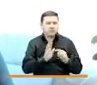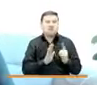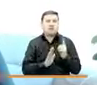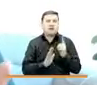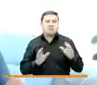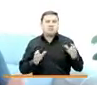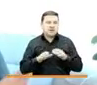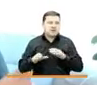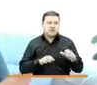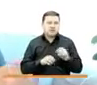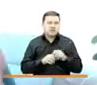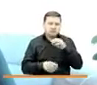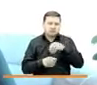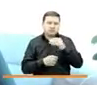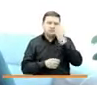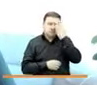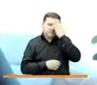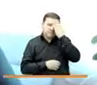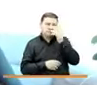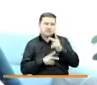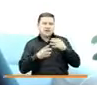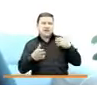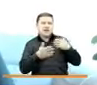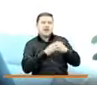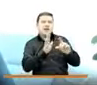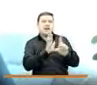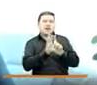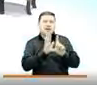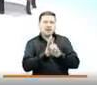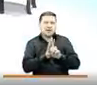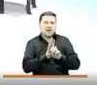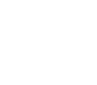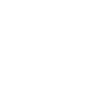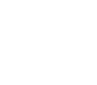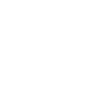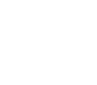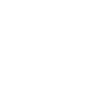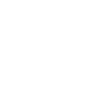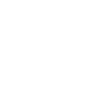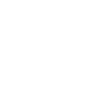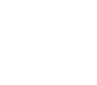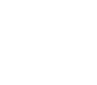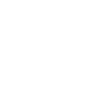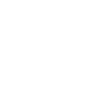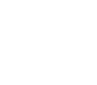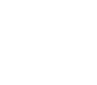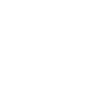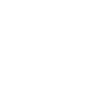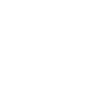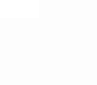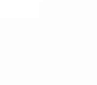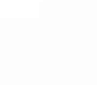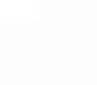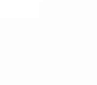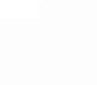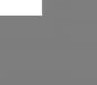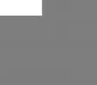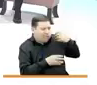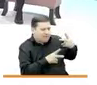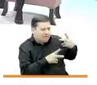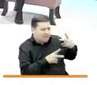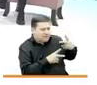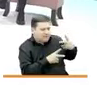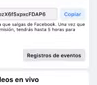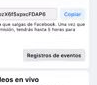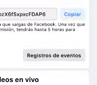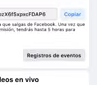acción en materia de memoria que consagra esta ley, que es la de integrar un archivo con los archivos referidos a las graves y manifiestas